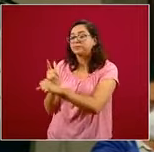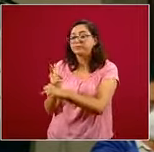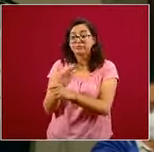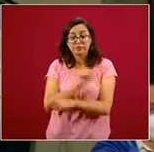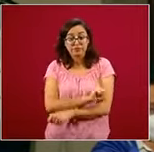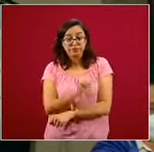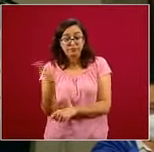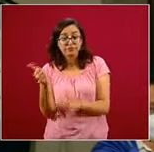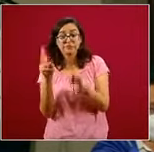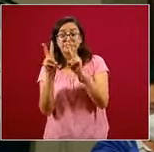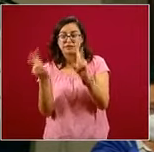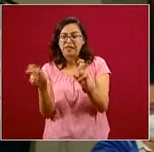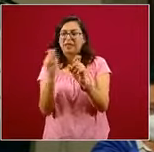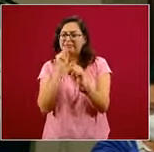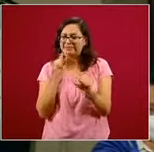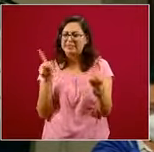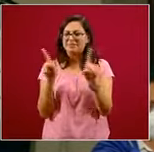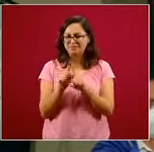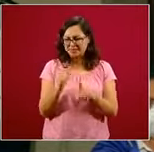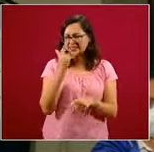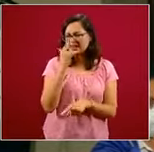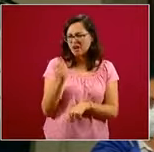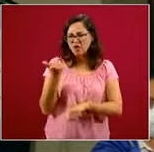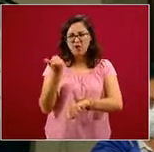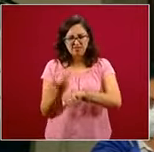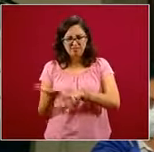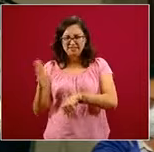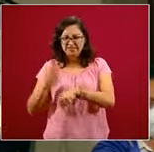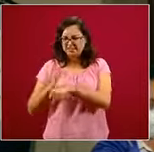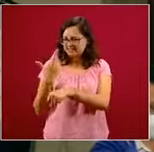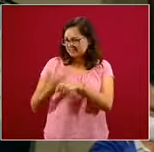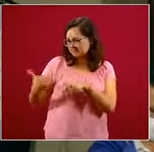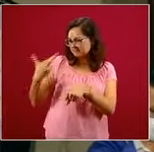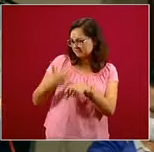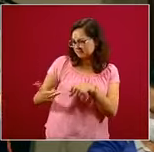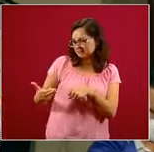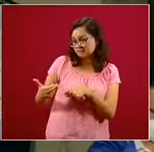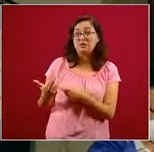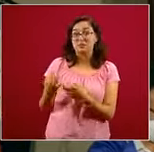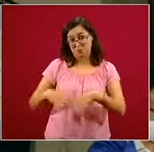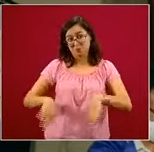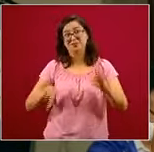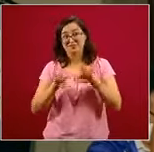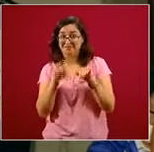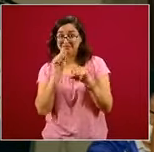por otro lado, también encontramos anomalías en lo administrativo que no pueden desdeñarse.